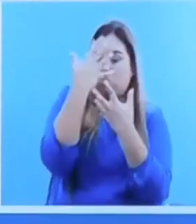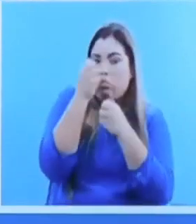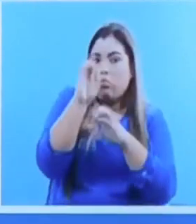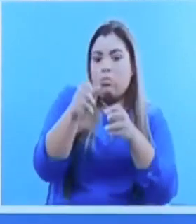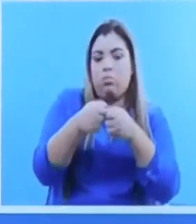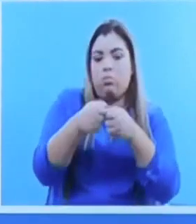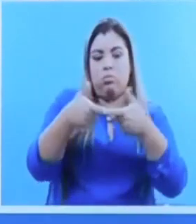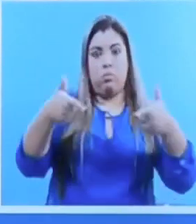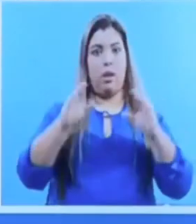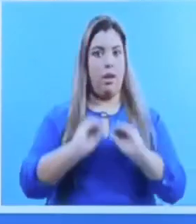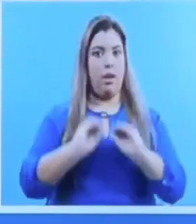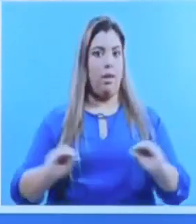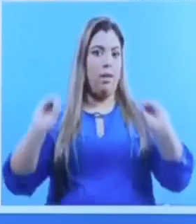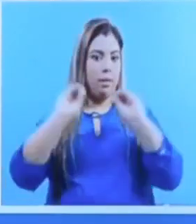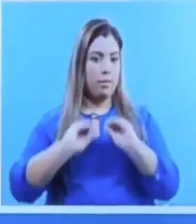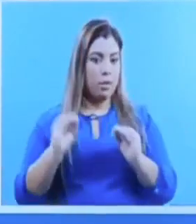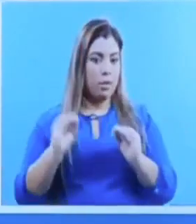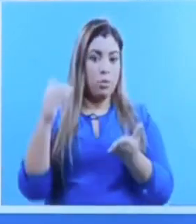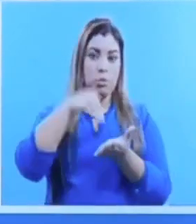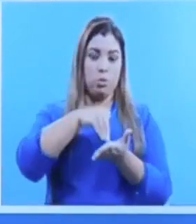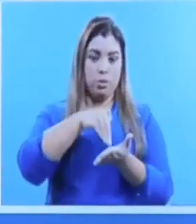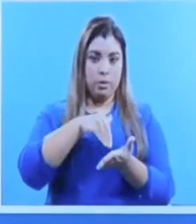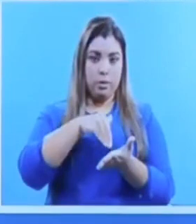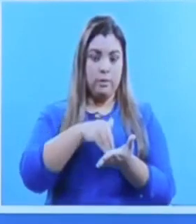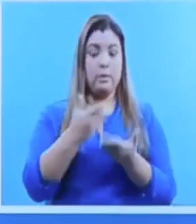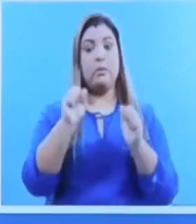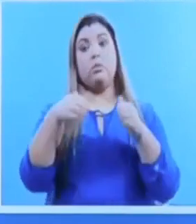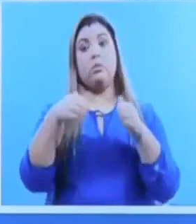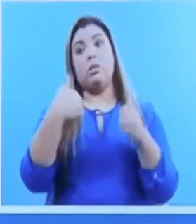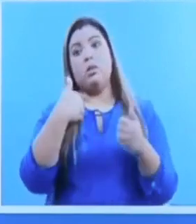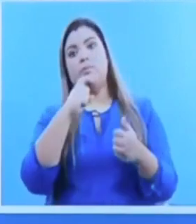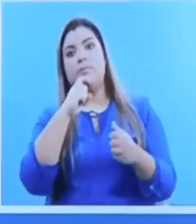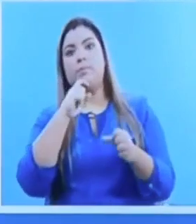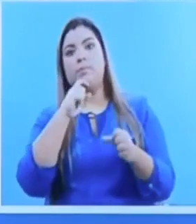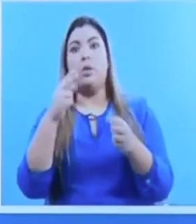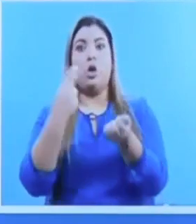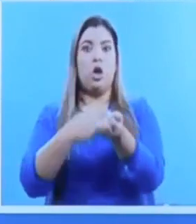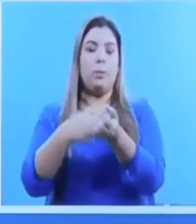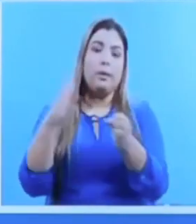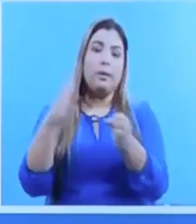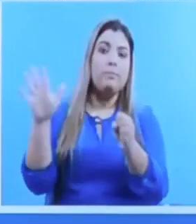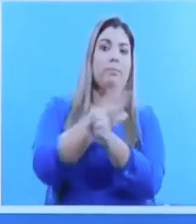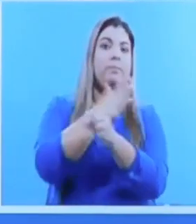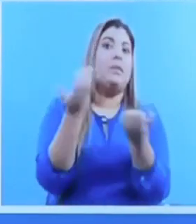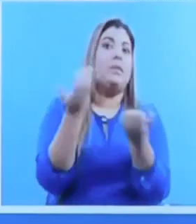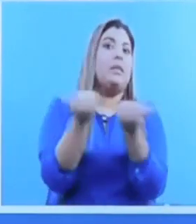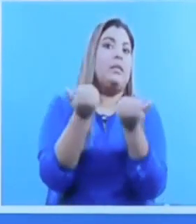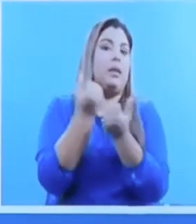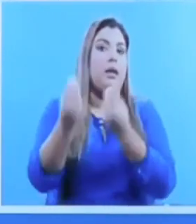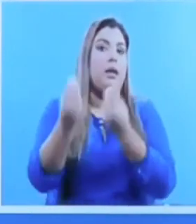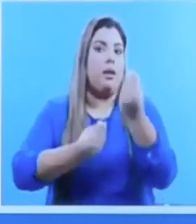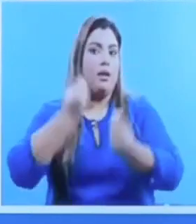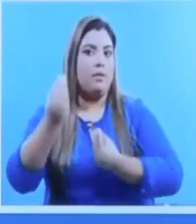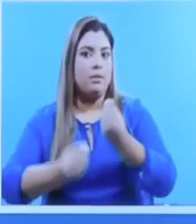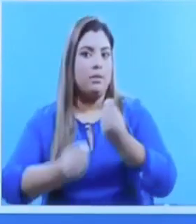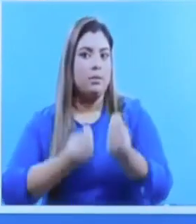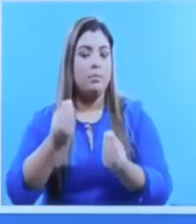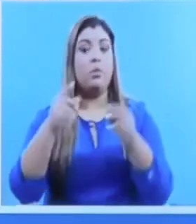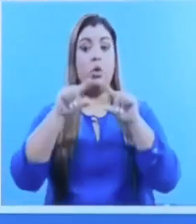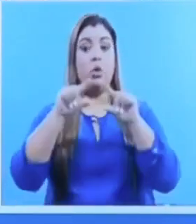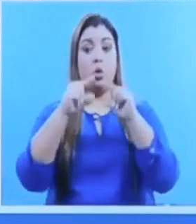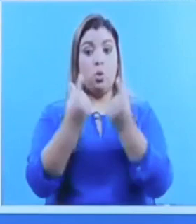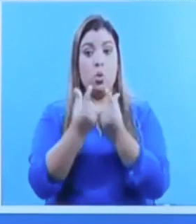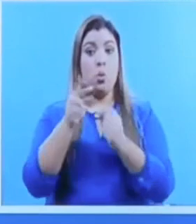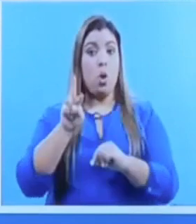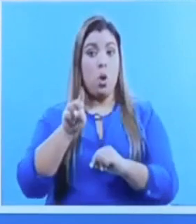aumente nuevamente en niveles que pueda poner en riesgo la capacidad hospitalaria. De igual forma, los grupos de compañeros de trabajo,